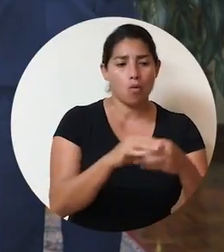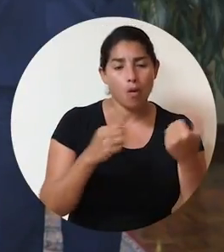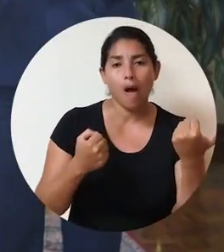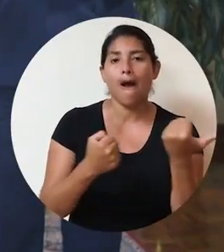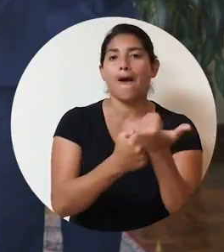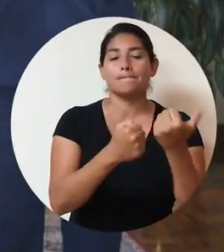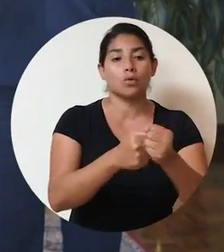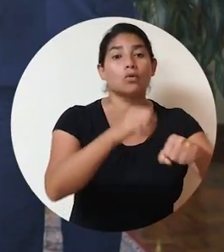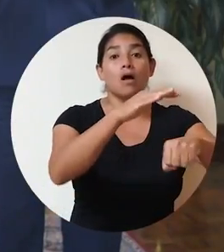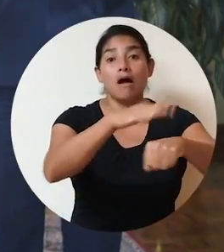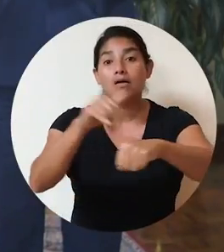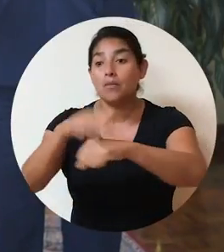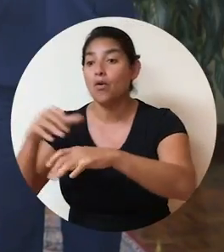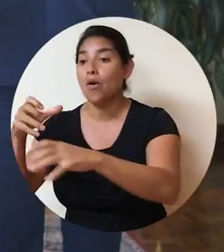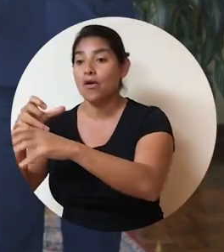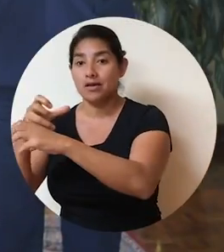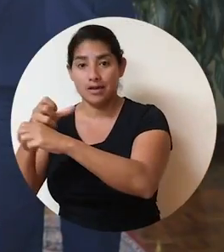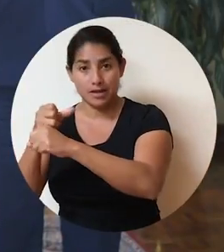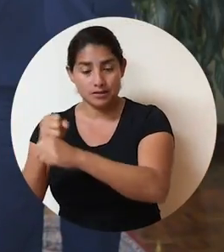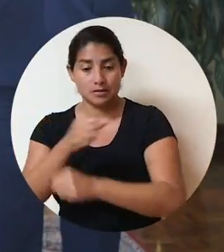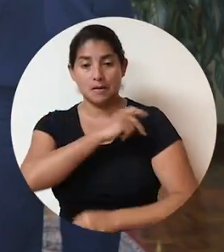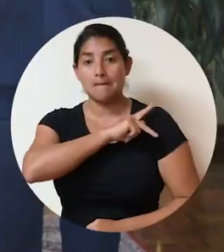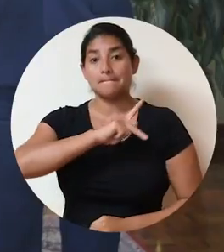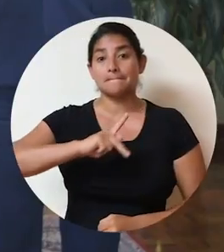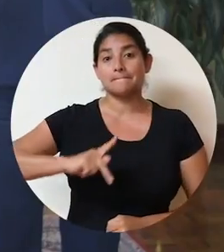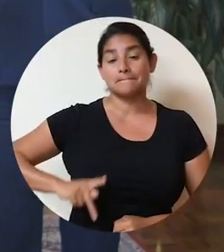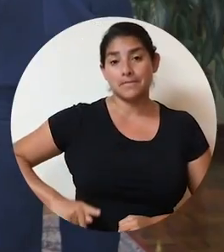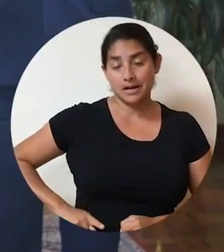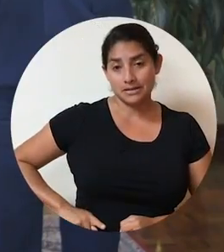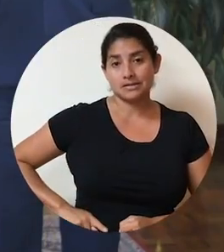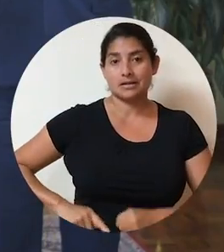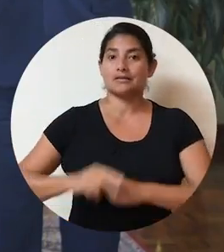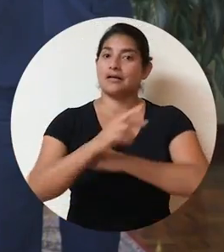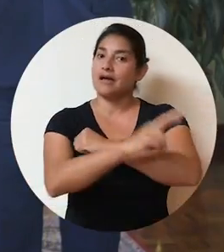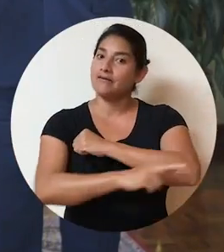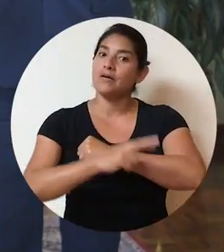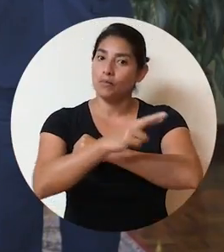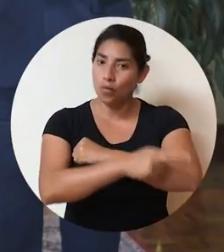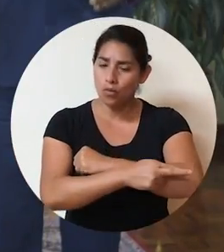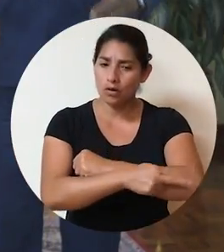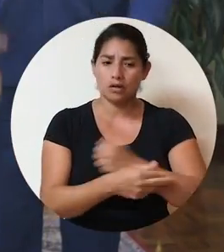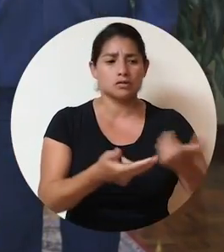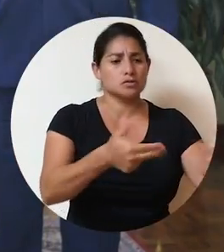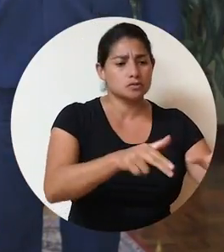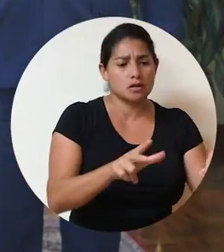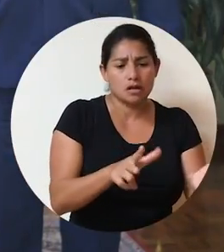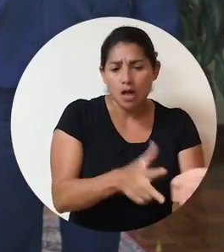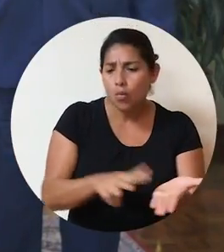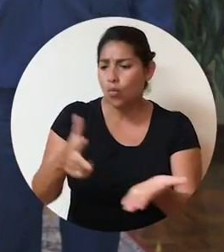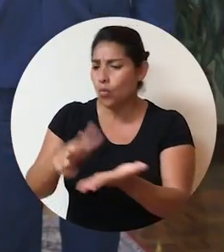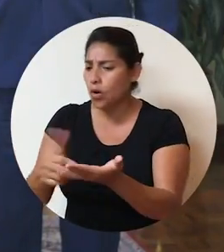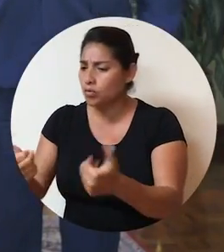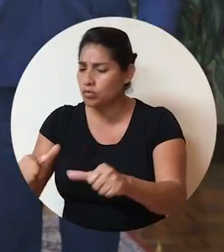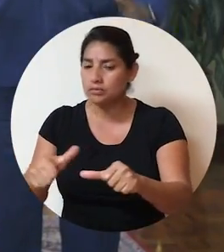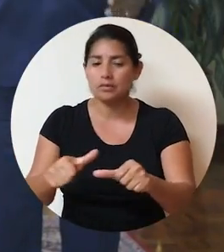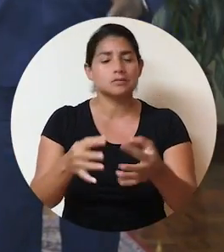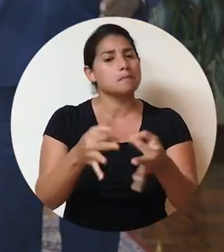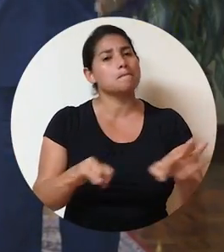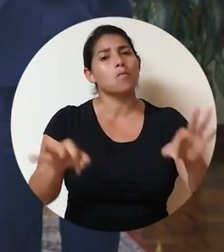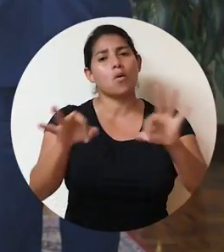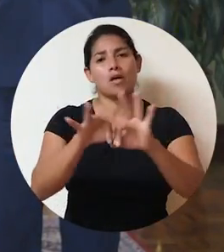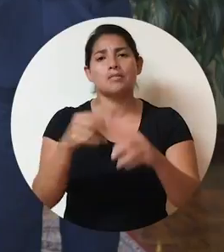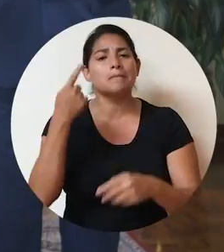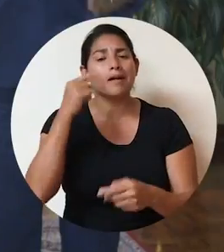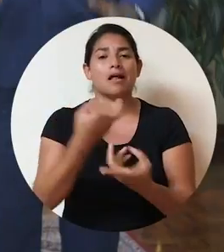uno al llamado que hace el presidente de la República. Los acuerdos son la